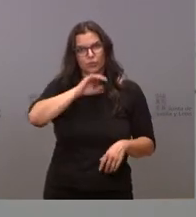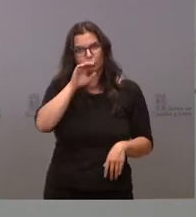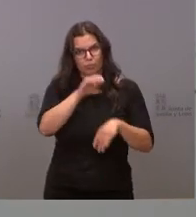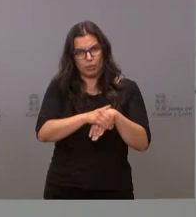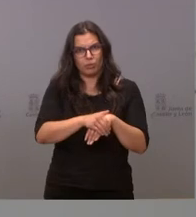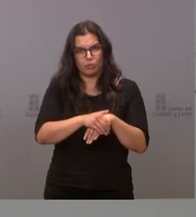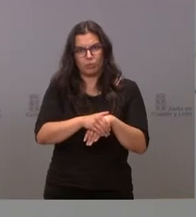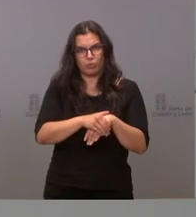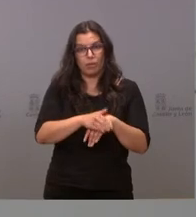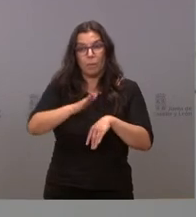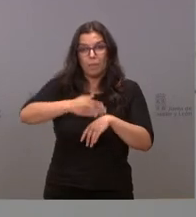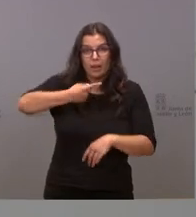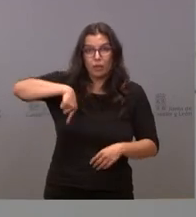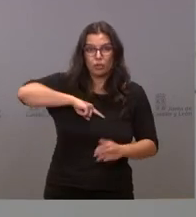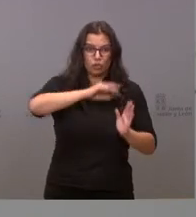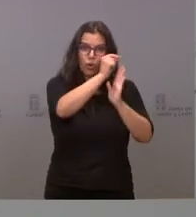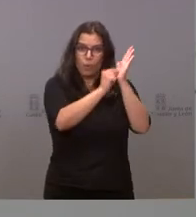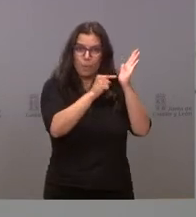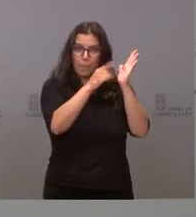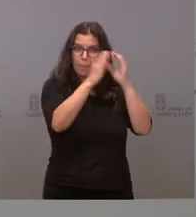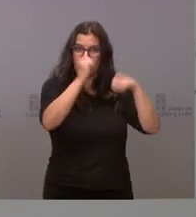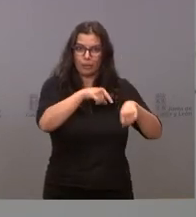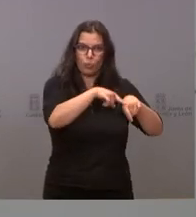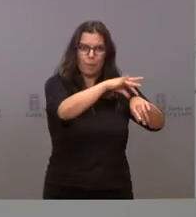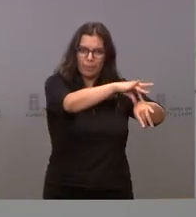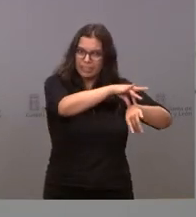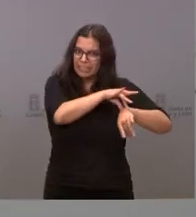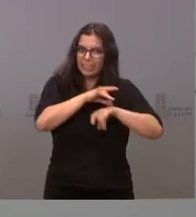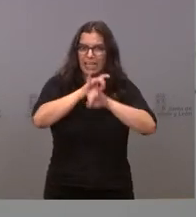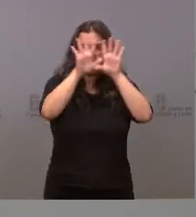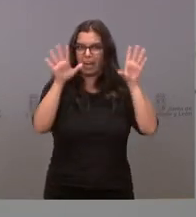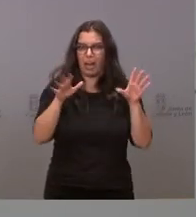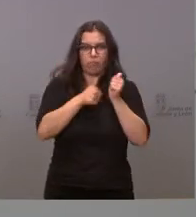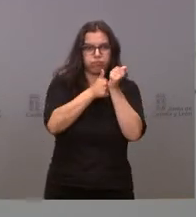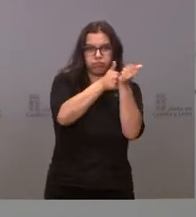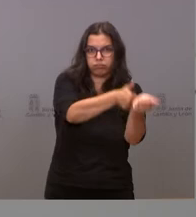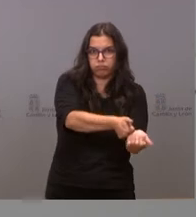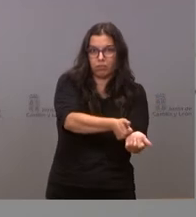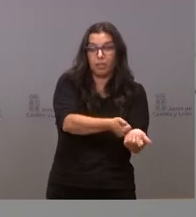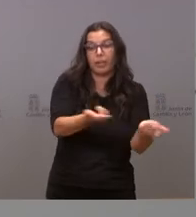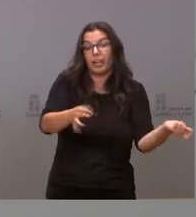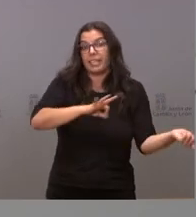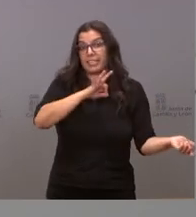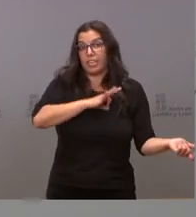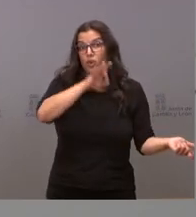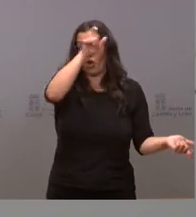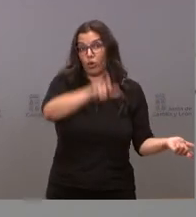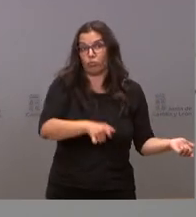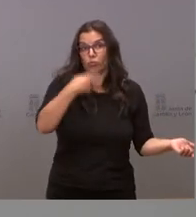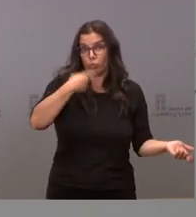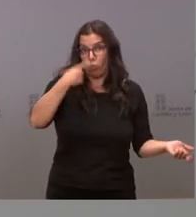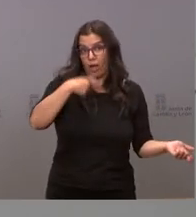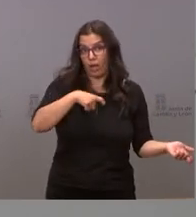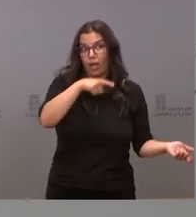nosotros es una hoja de ruta clara. Y el señor Tudanca, como alumno aventajado